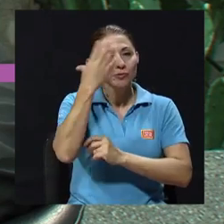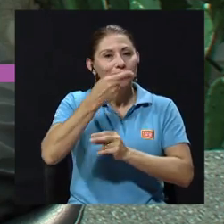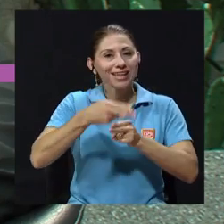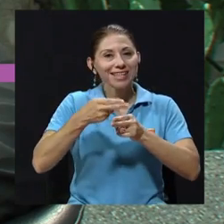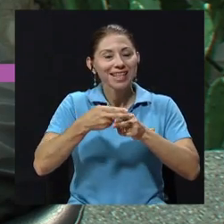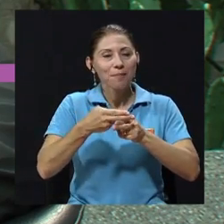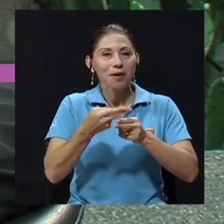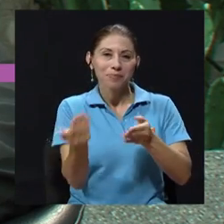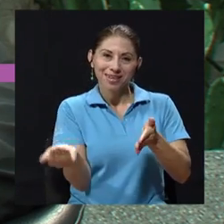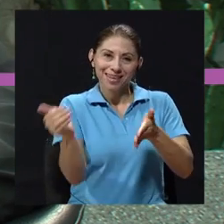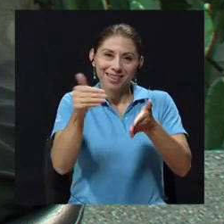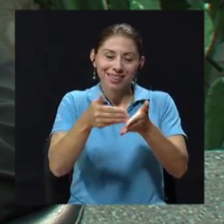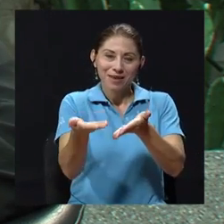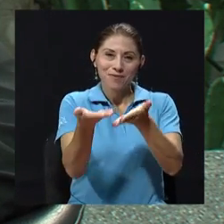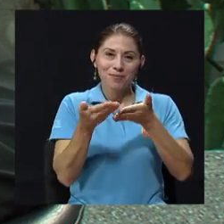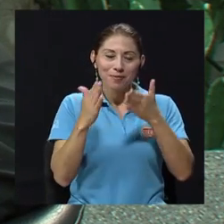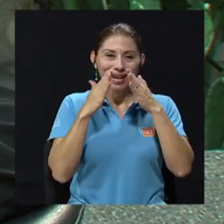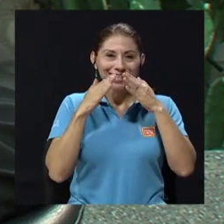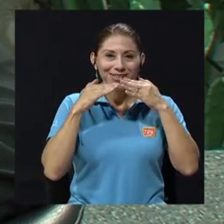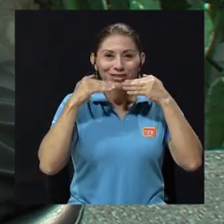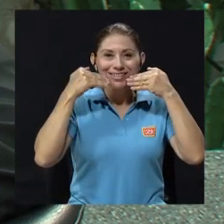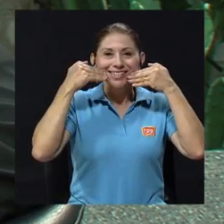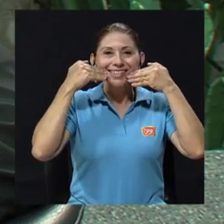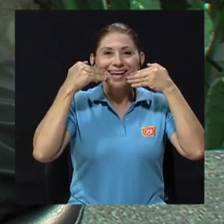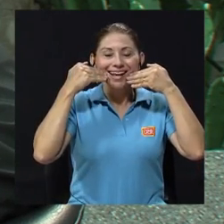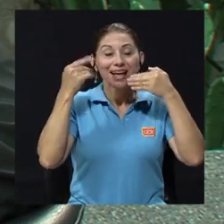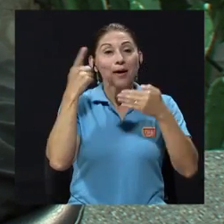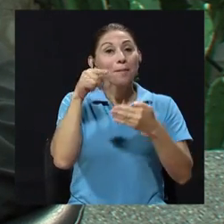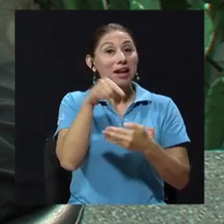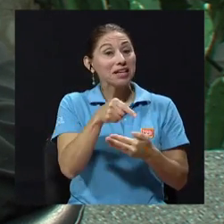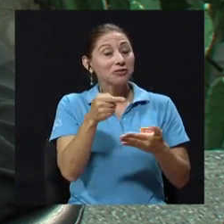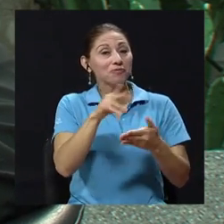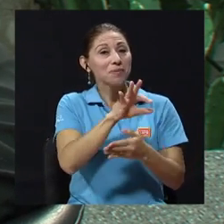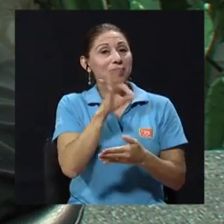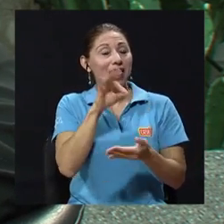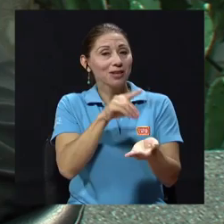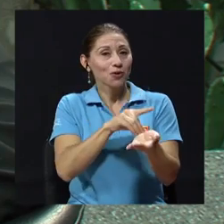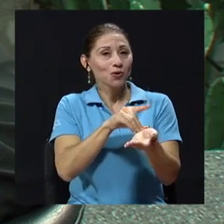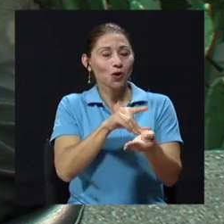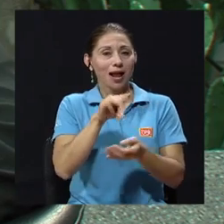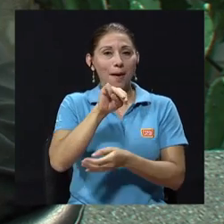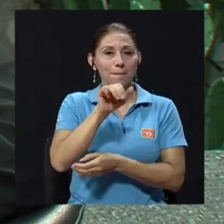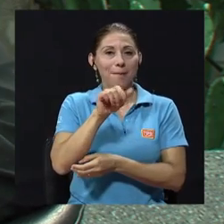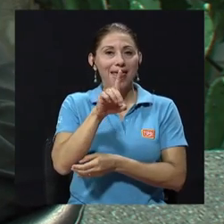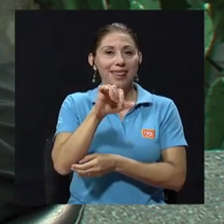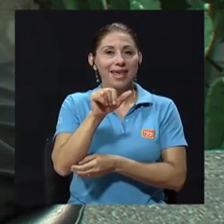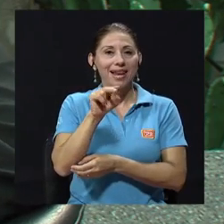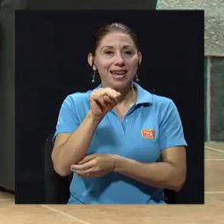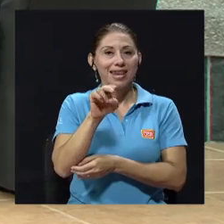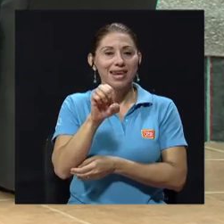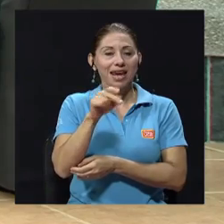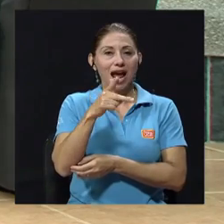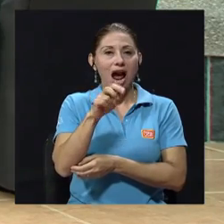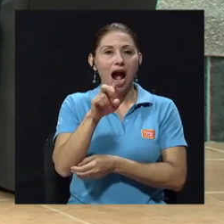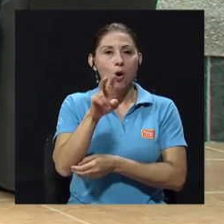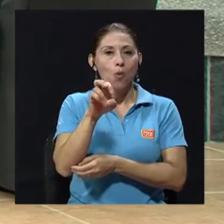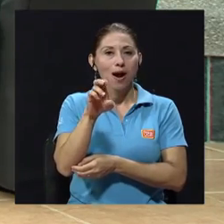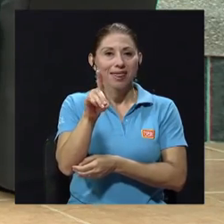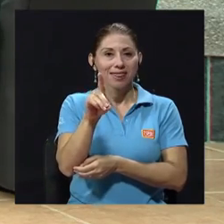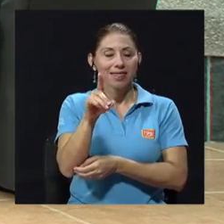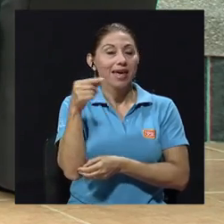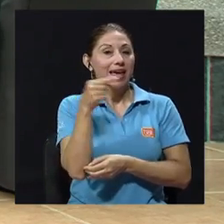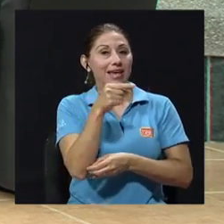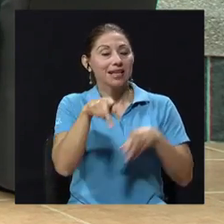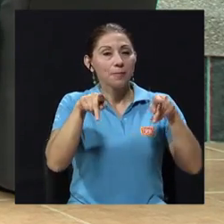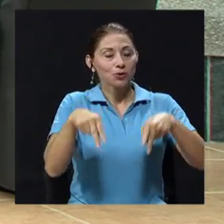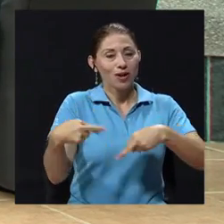que se llama Devuélveme la Sonrisa y para el cual tenemos de invitadas a la doctora Madeline Howard, quien es